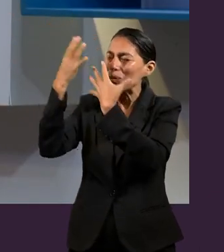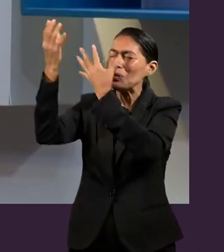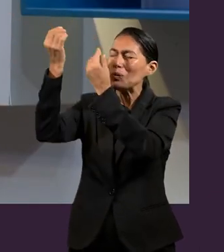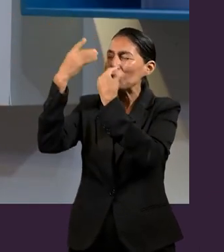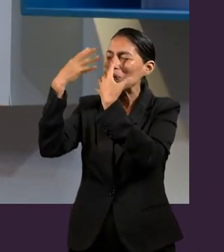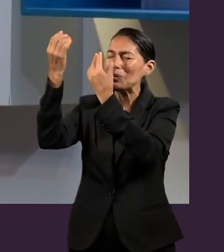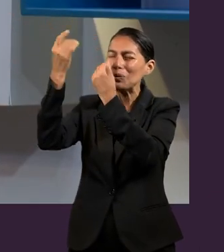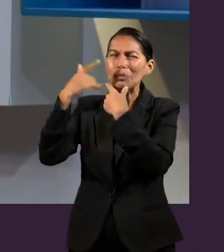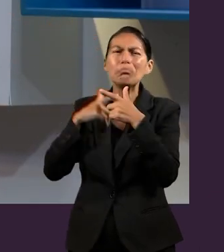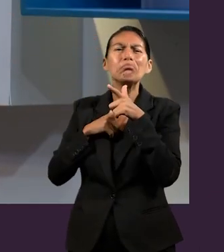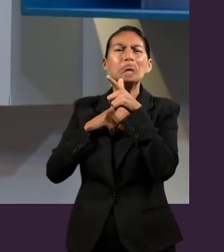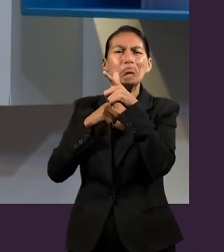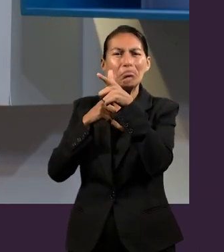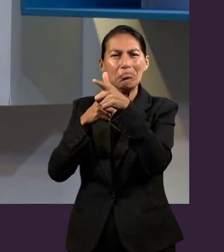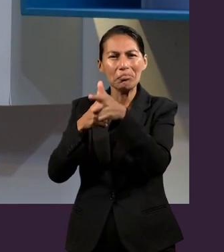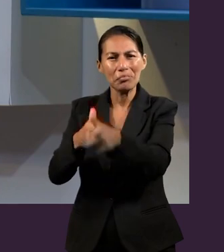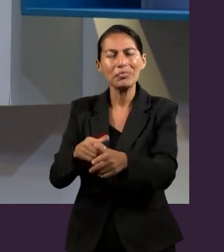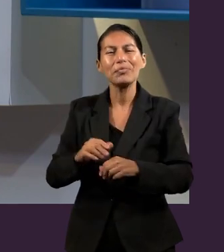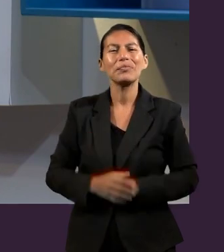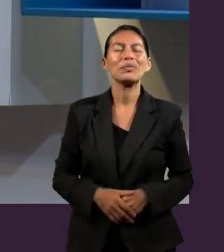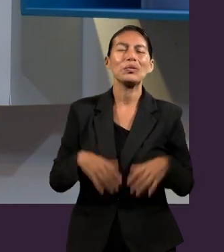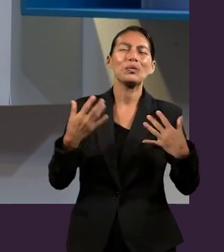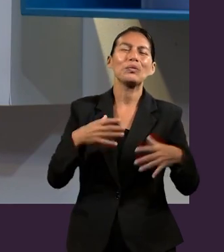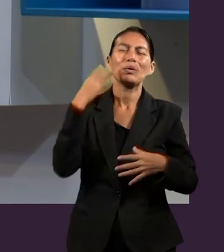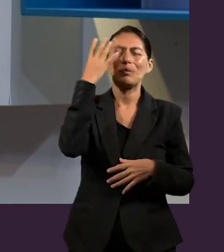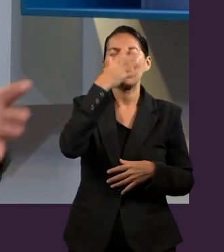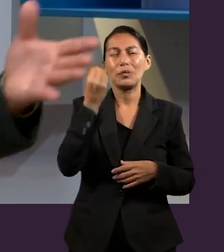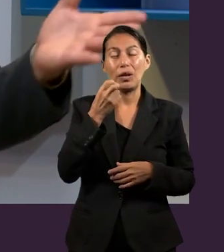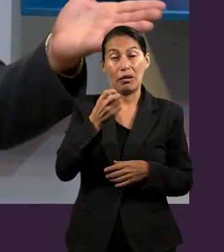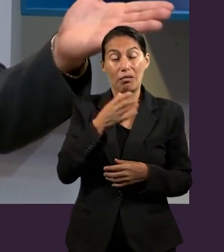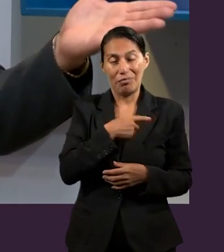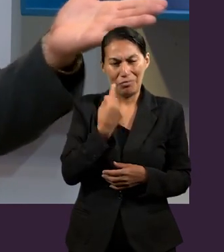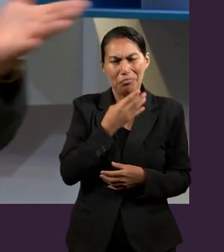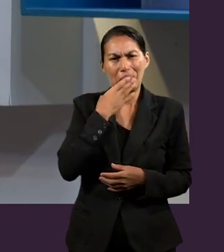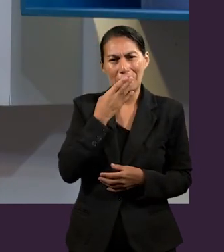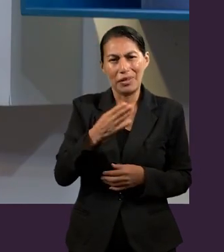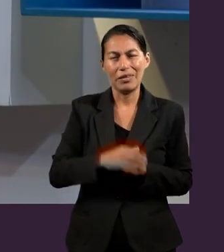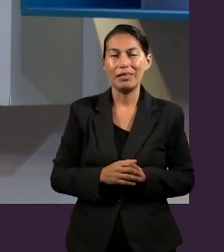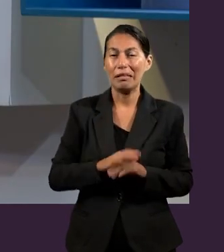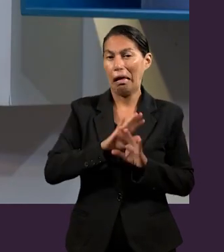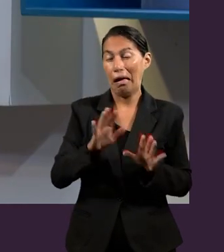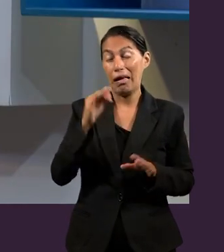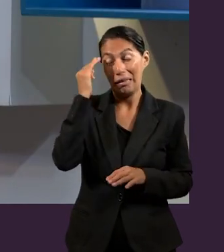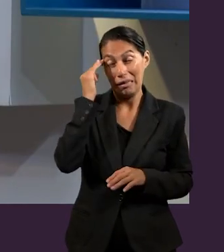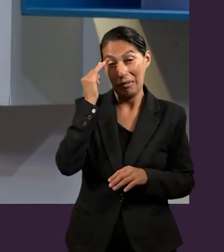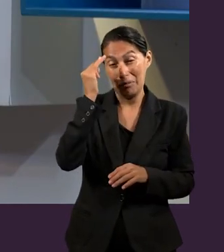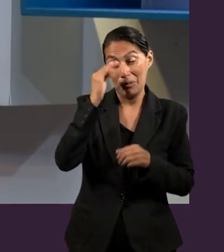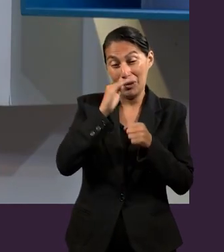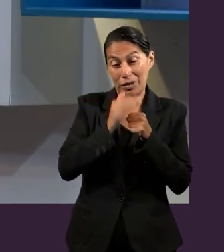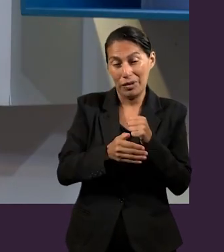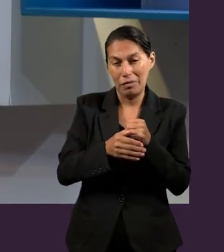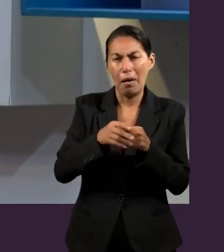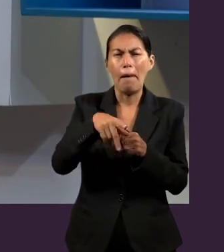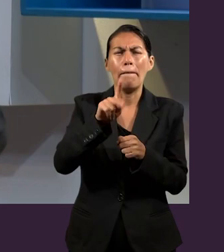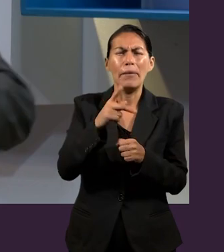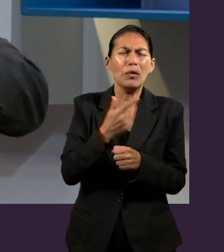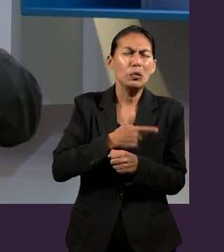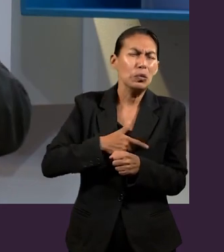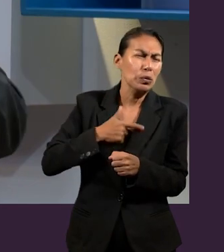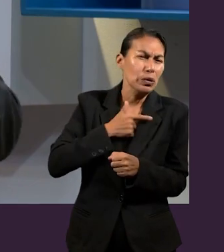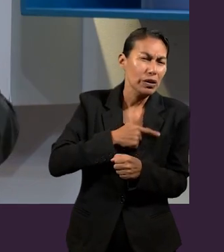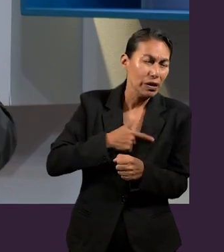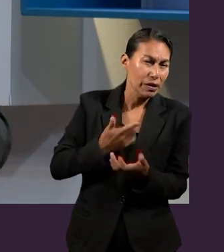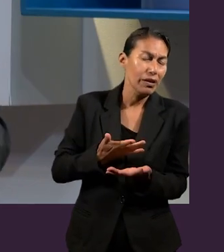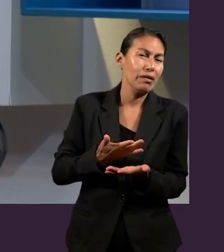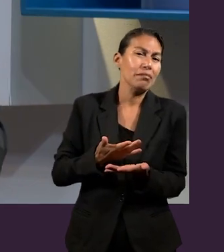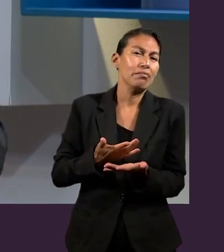que fue para nuestro bien. Estamos ya terminando, ya llegando casi al tiempo señalado, pero